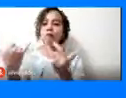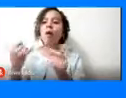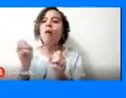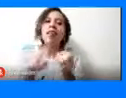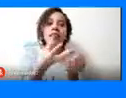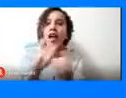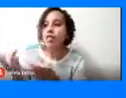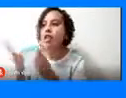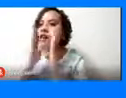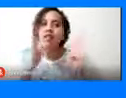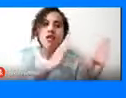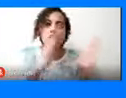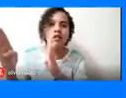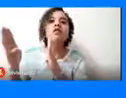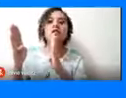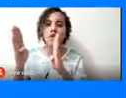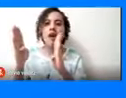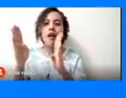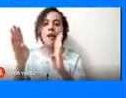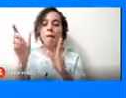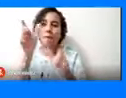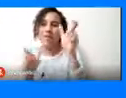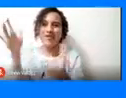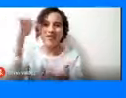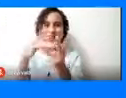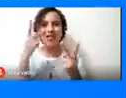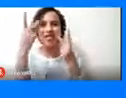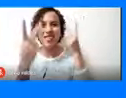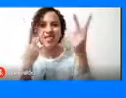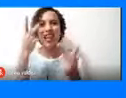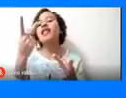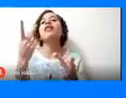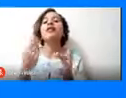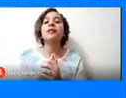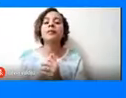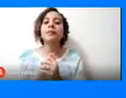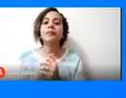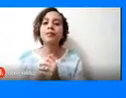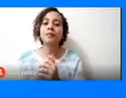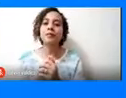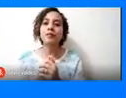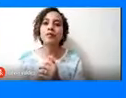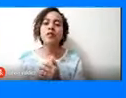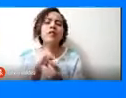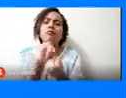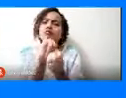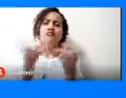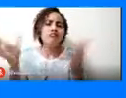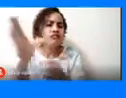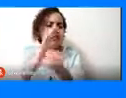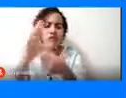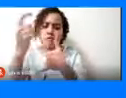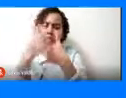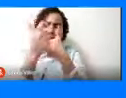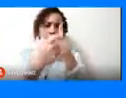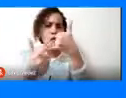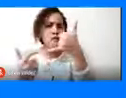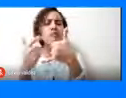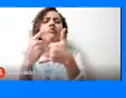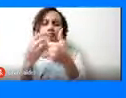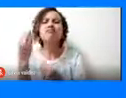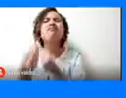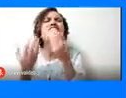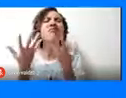la atención a los visitantes y, pues, en muchas ciudades del país se ha hecho